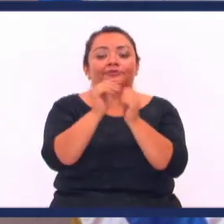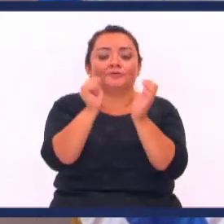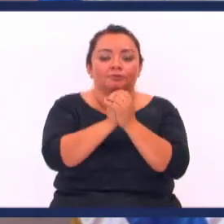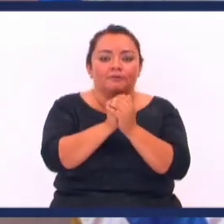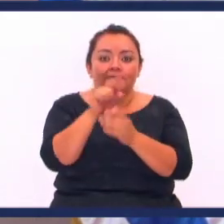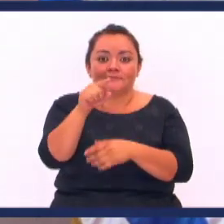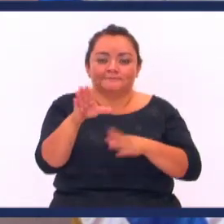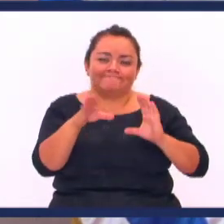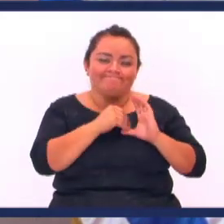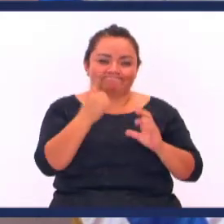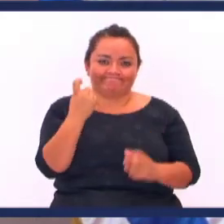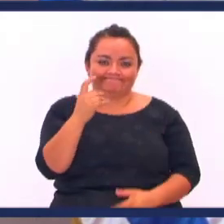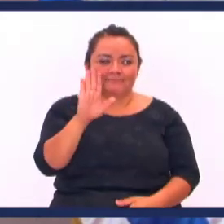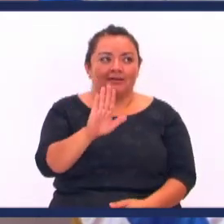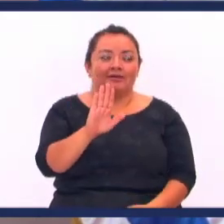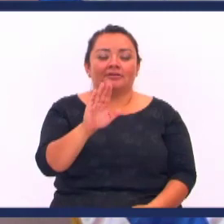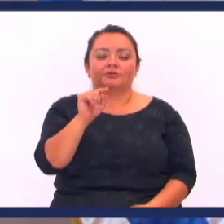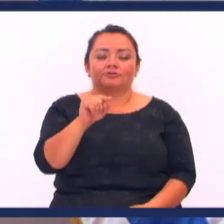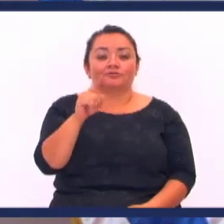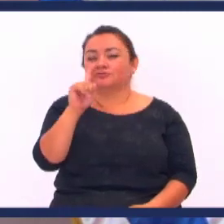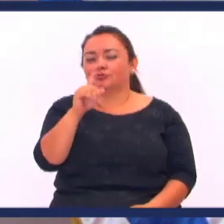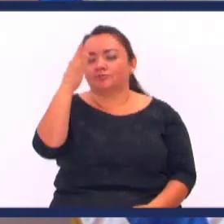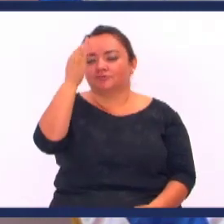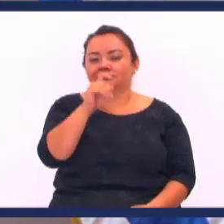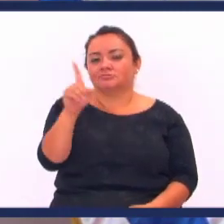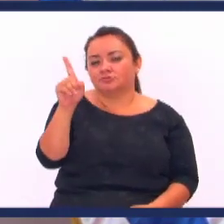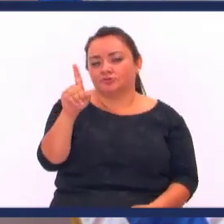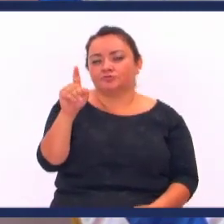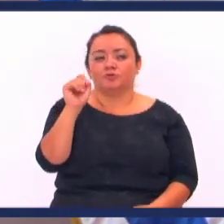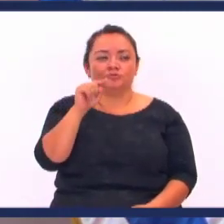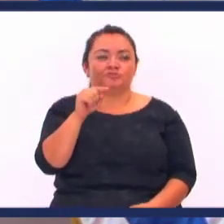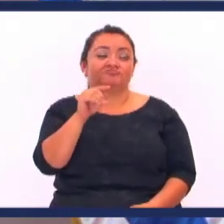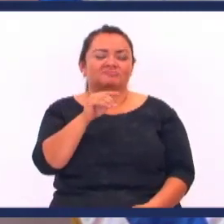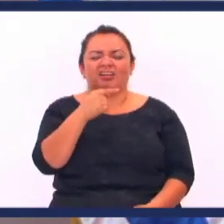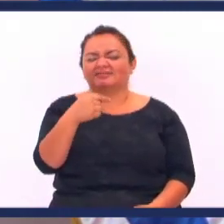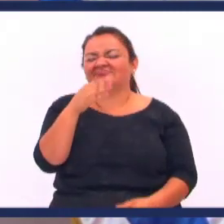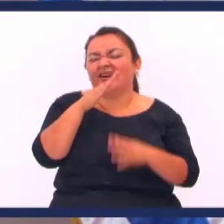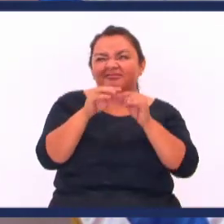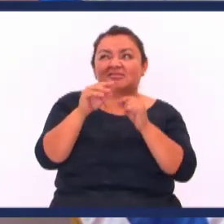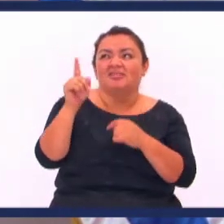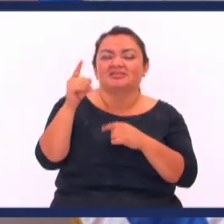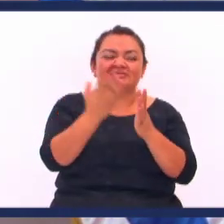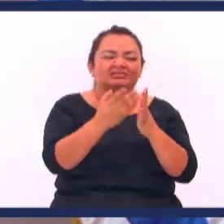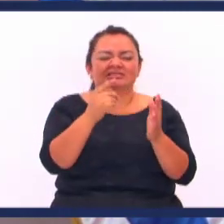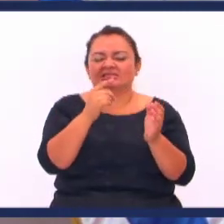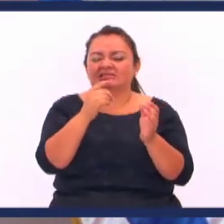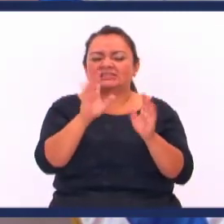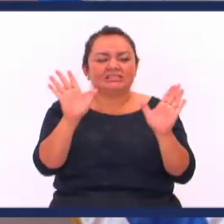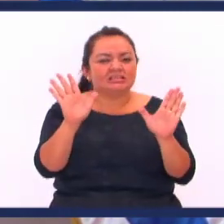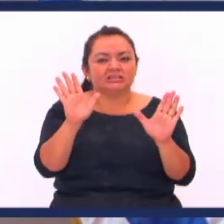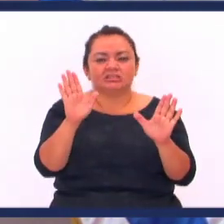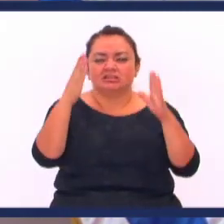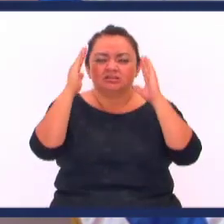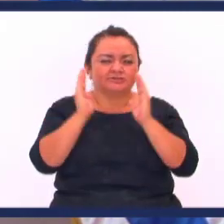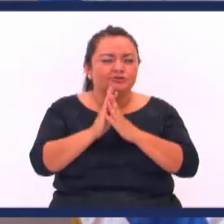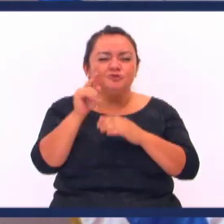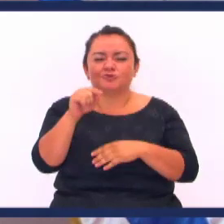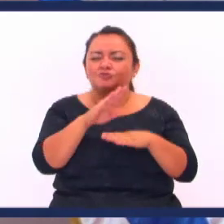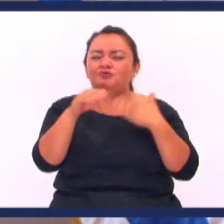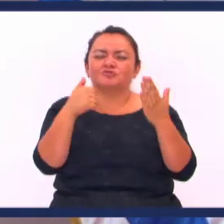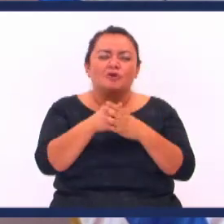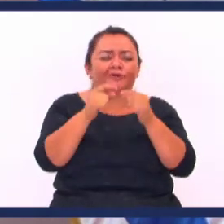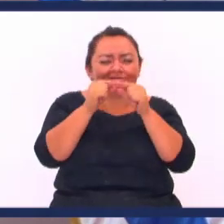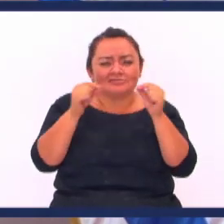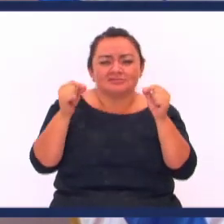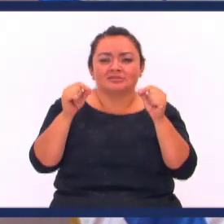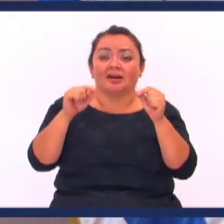Tú que no eres cristiano Tú que eres ateo Que eres agnóstico Que eres tal vez Un alto crítico De Dios De la Biblia De Jesús De la Virgen Tú que criticas